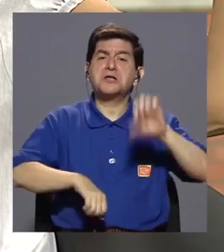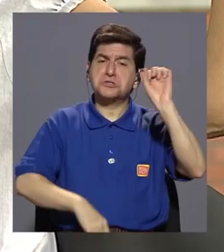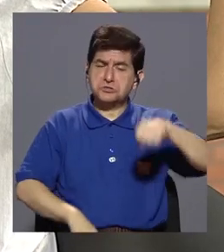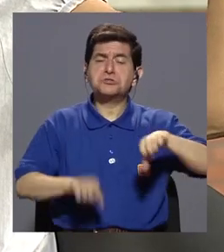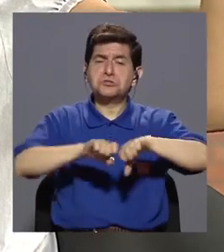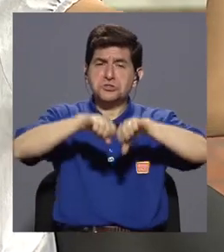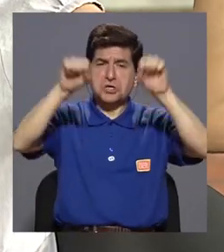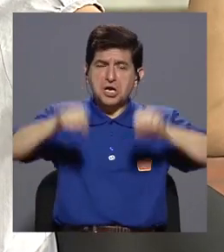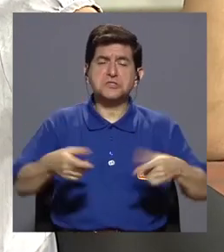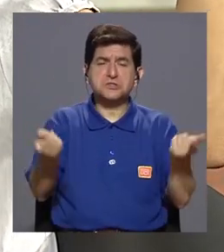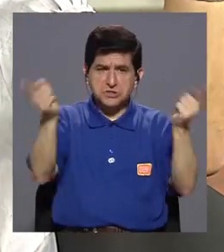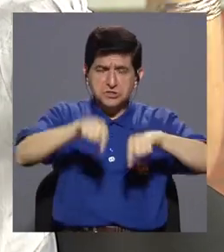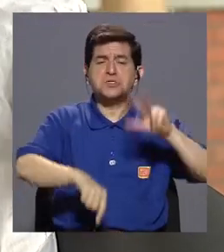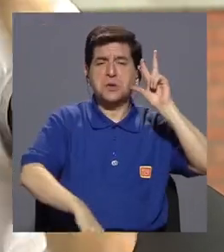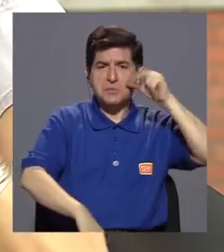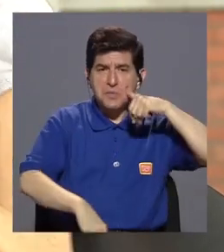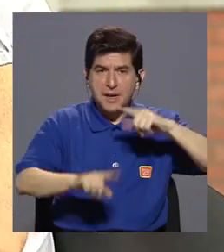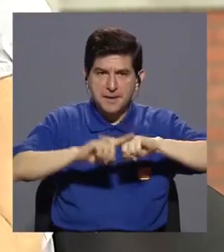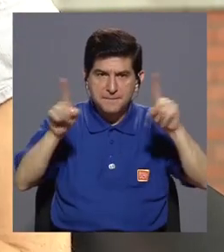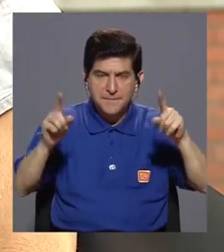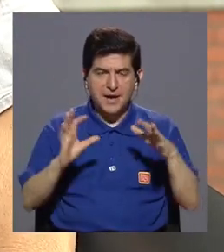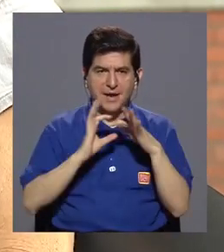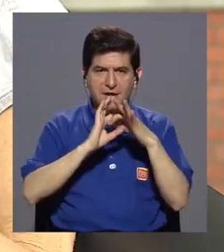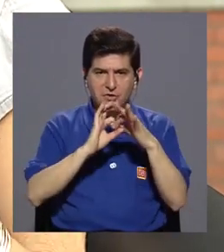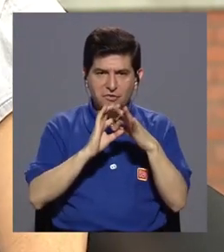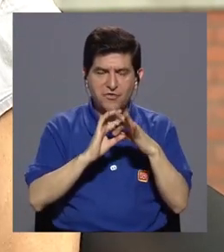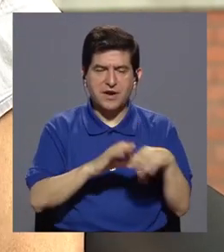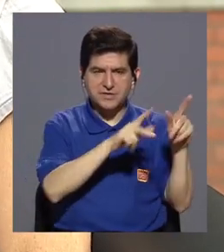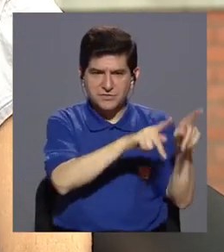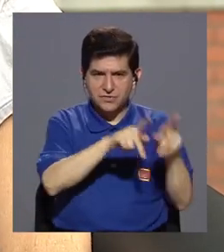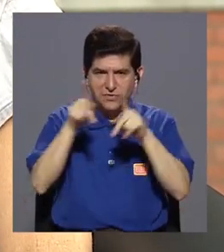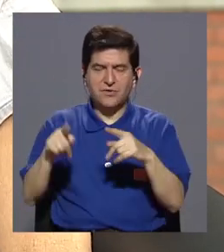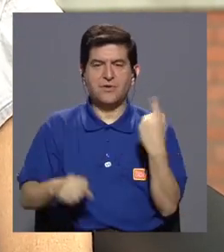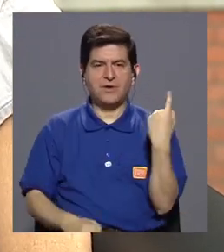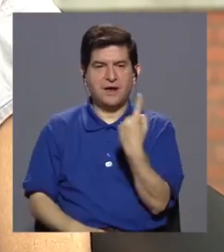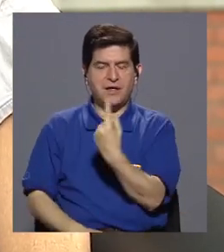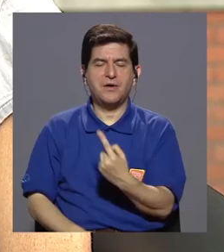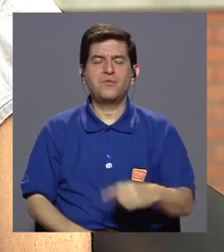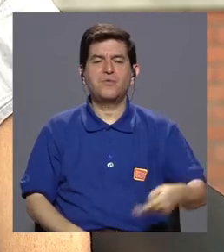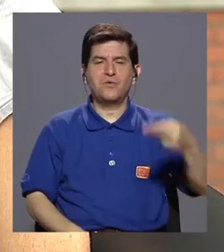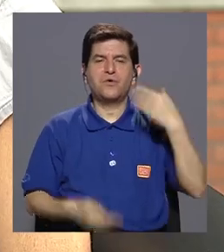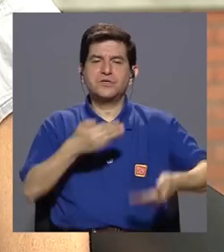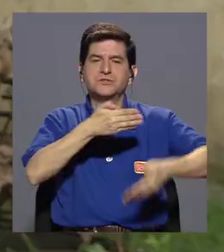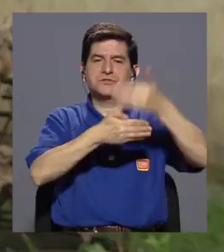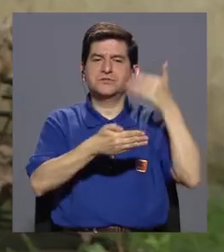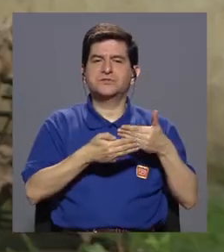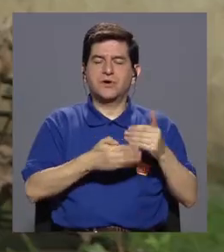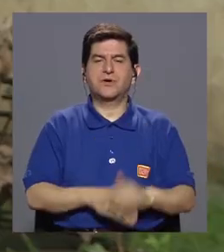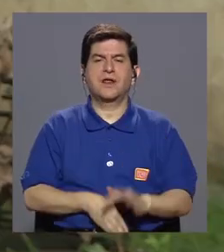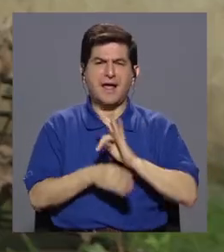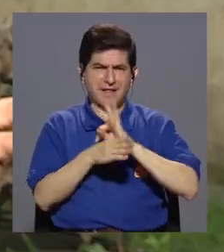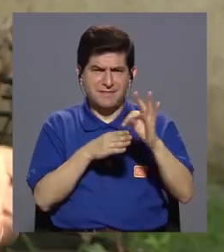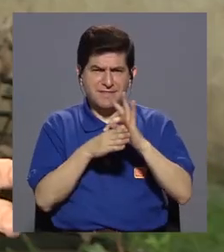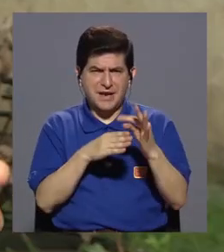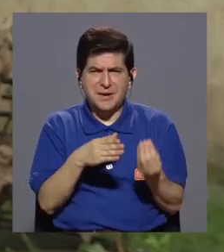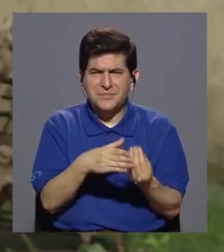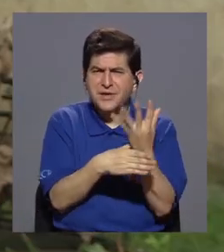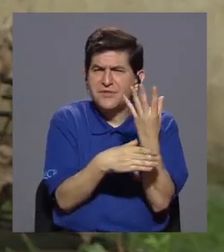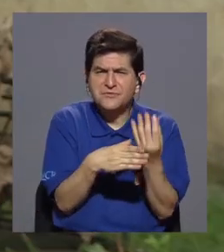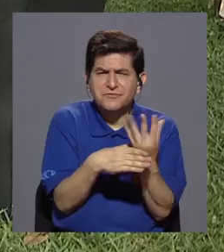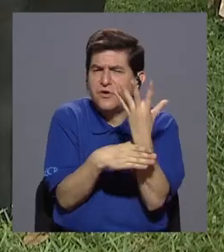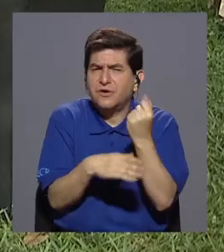sistema eso pasa, hay machismo. Pero en la relación interpersonal cada quien tiene una historia detrás. ¿Y la terapia floral?